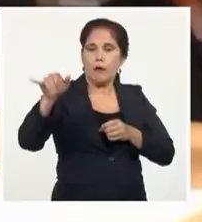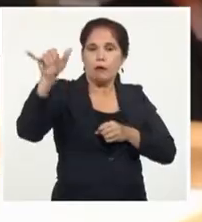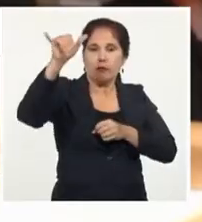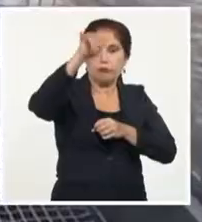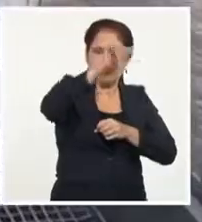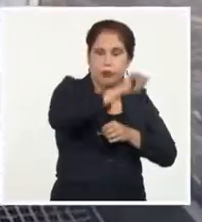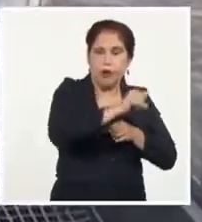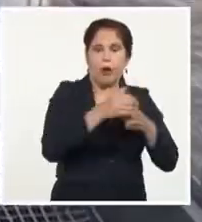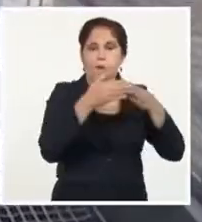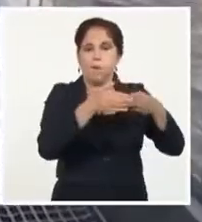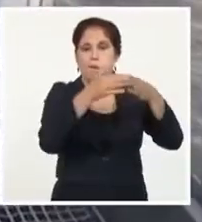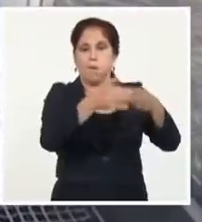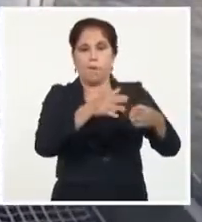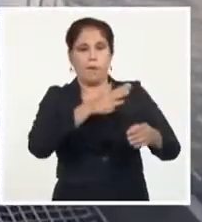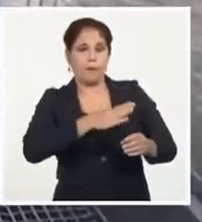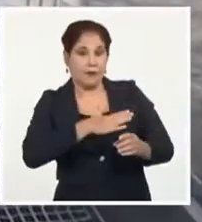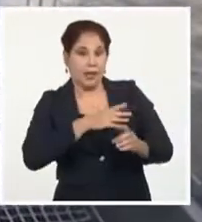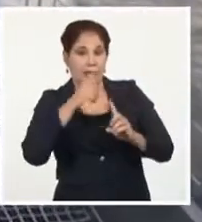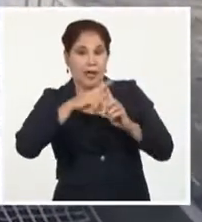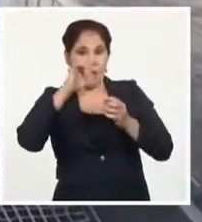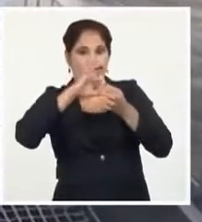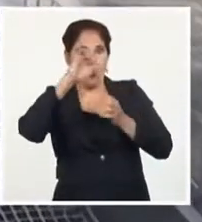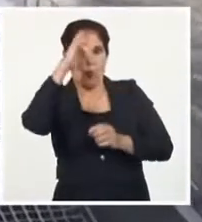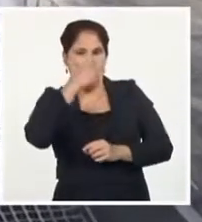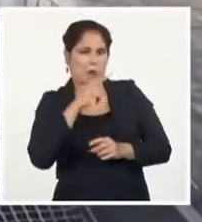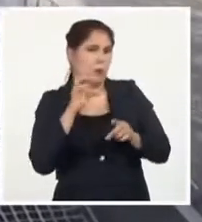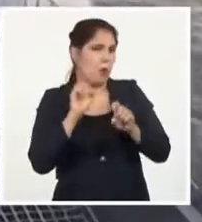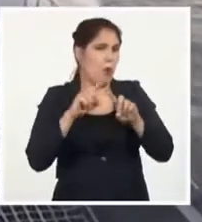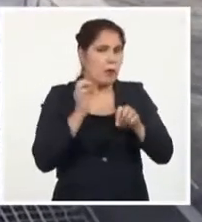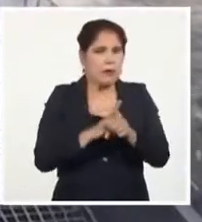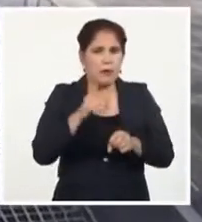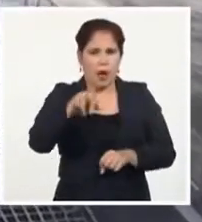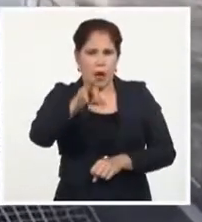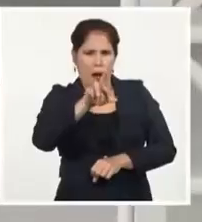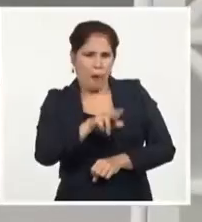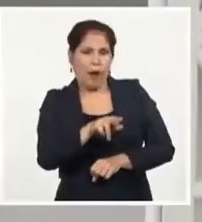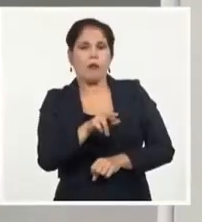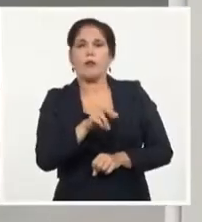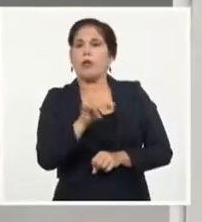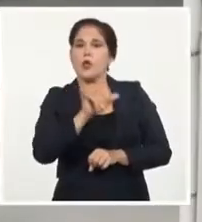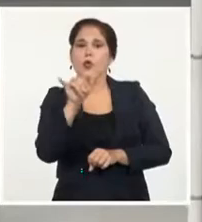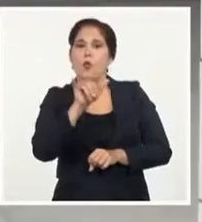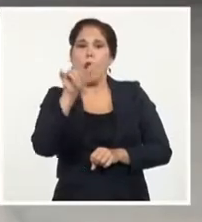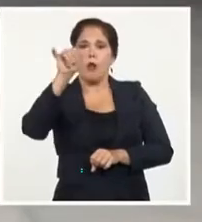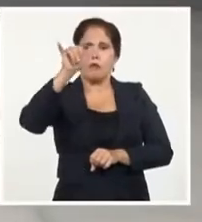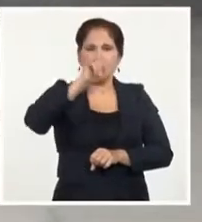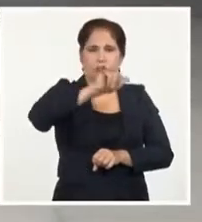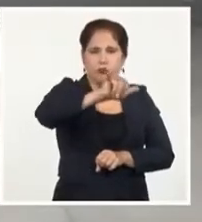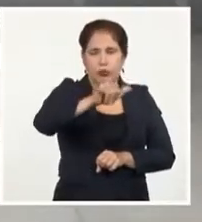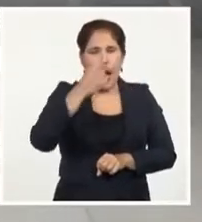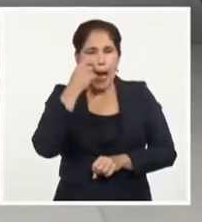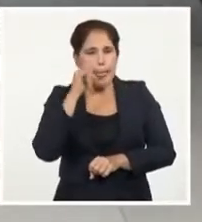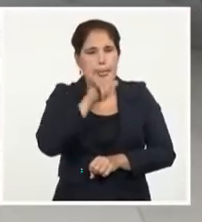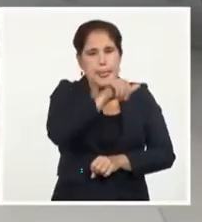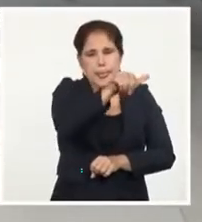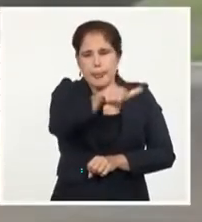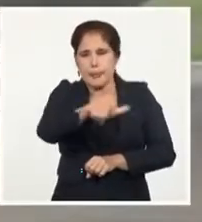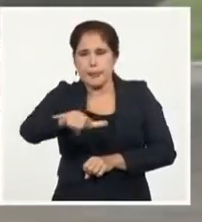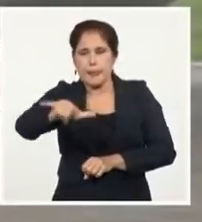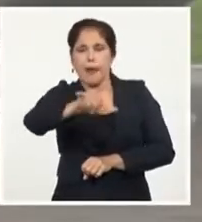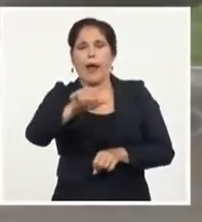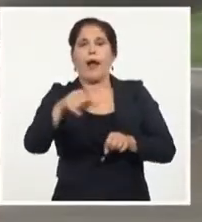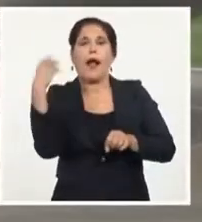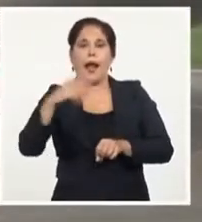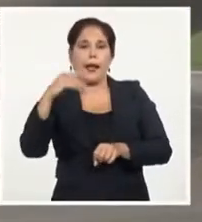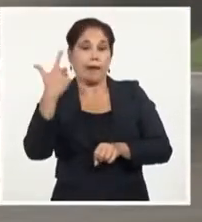marítimo de esa ínsula. Ello coincide con el inicio este martes por unidades del Ejército Popular de Liberación de los entrenamientos